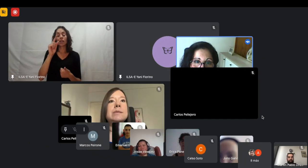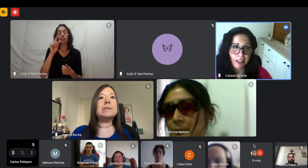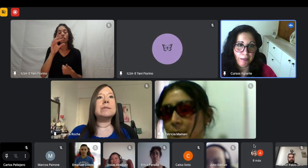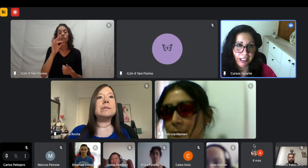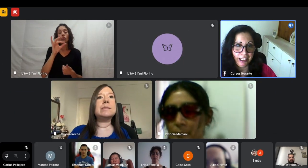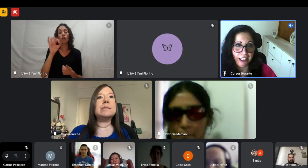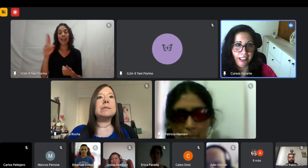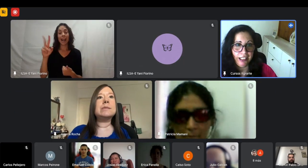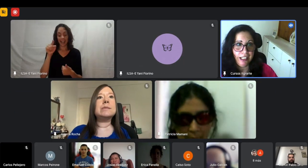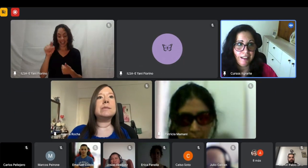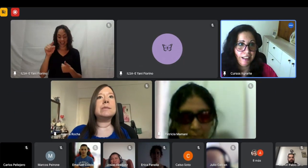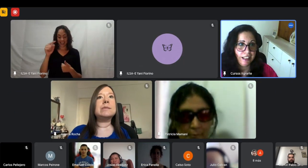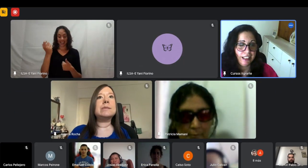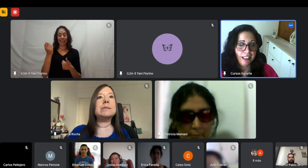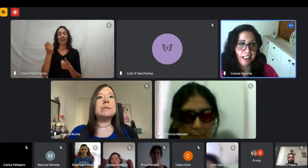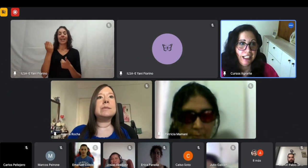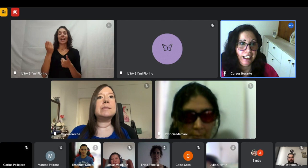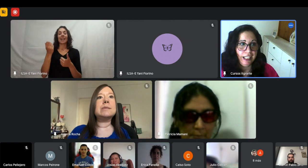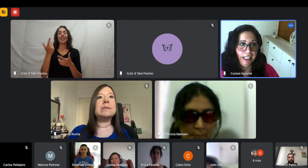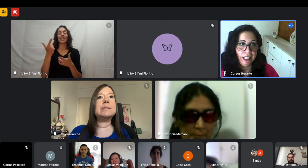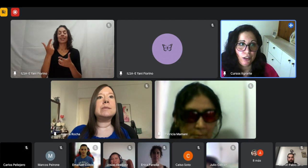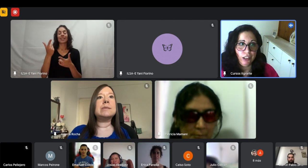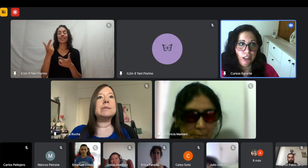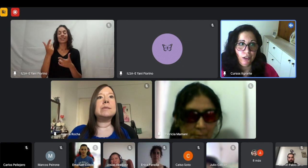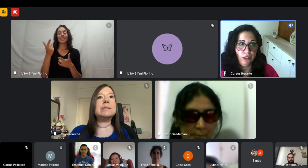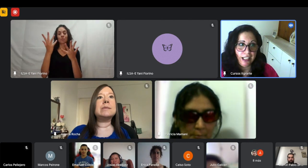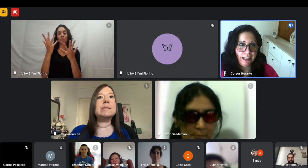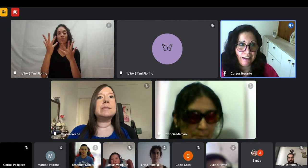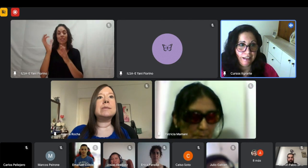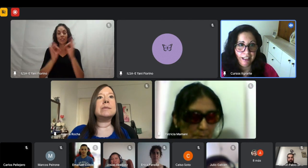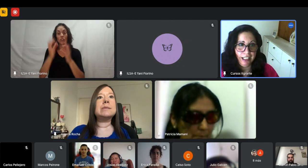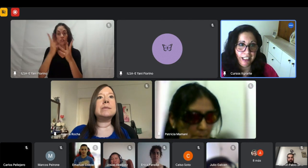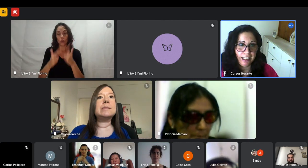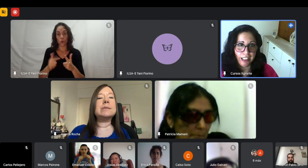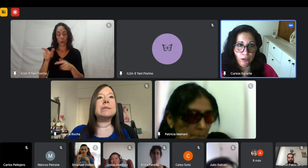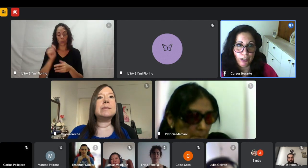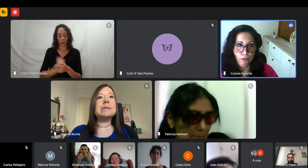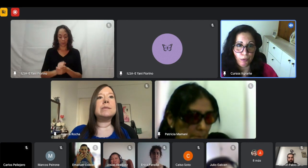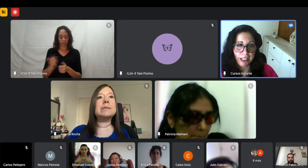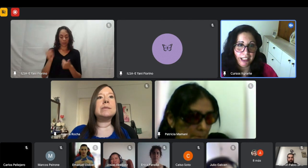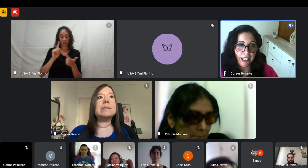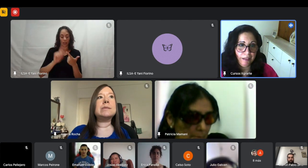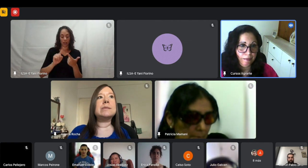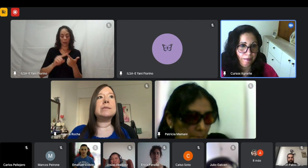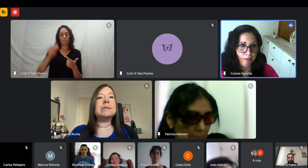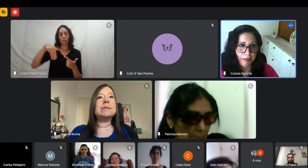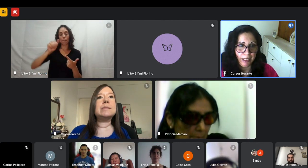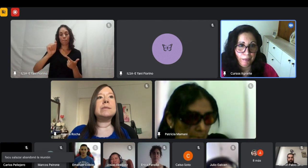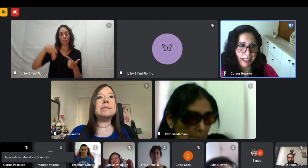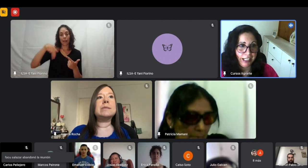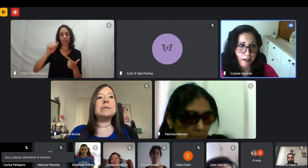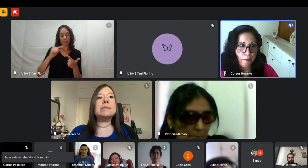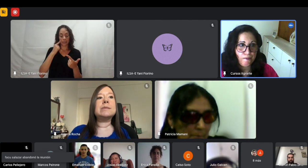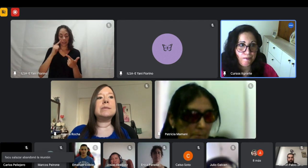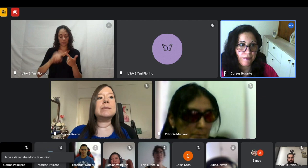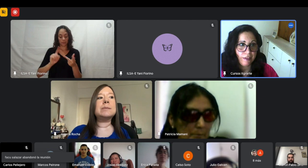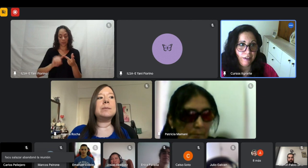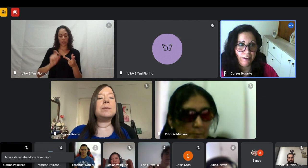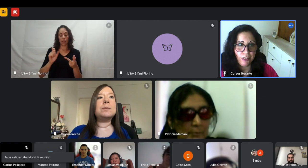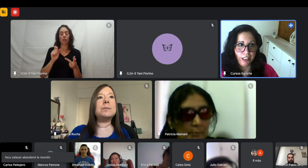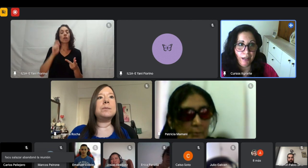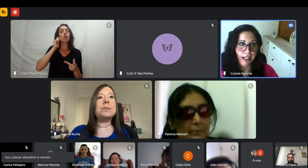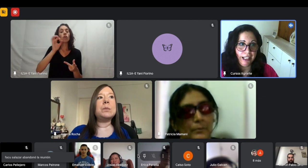programación también de argentina el ronnie gonzález él es técnico en informática vive en españa